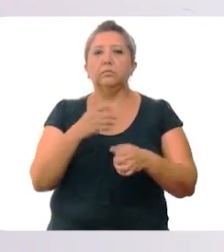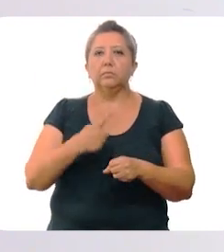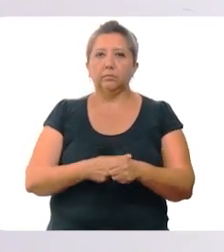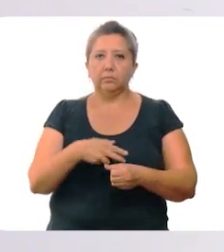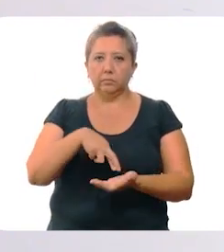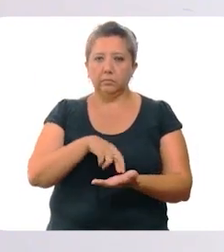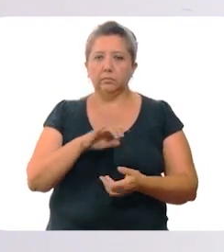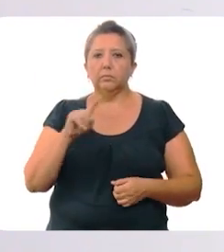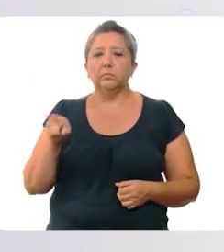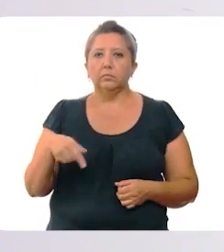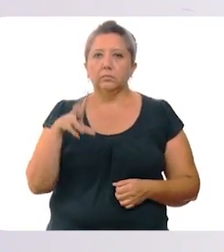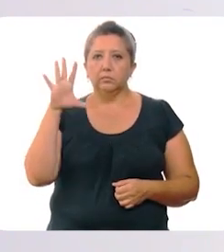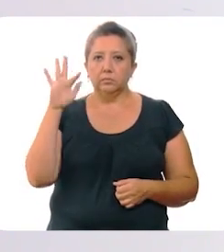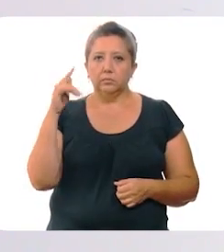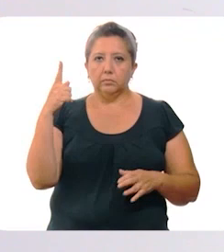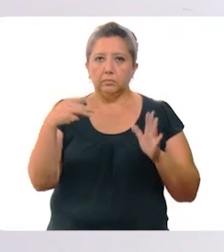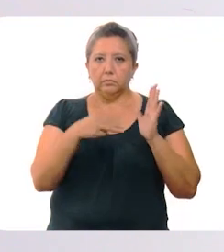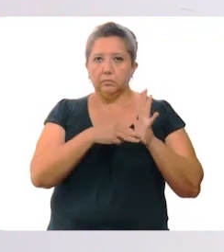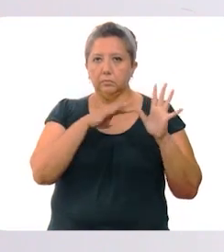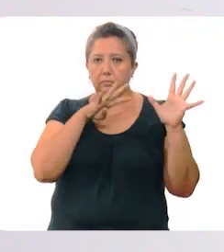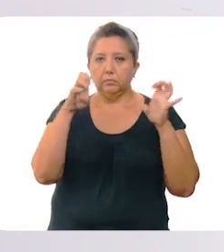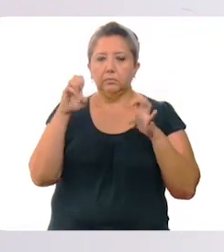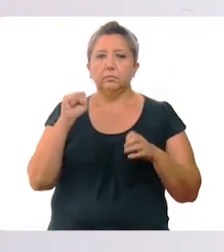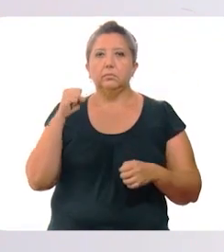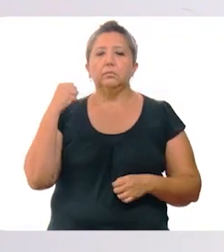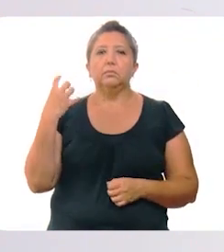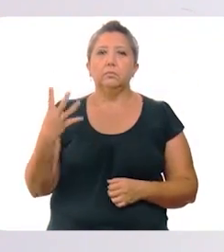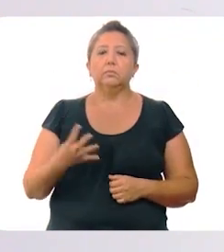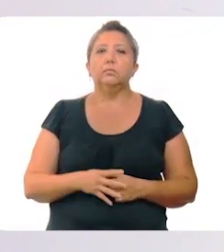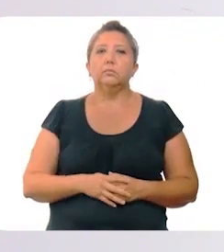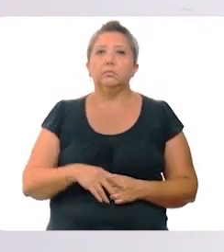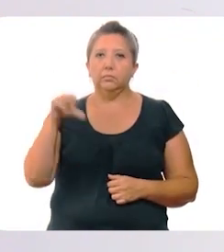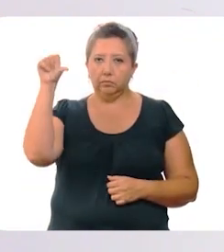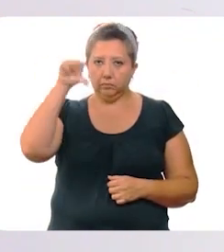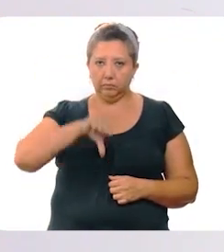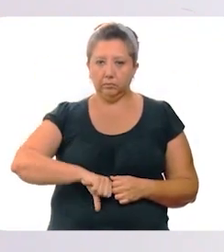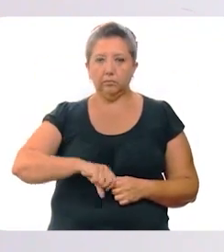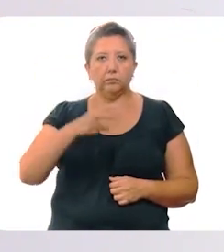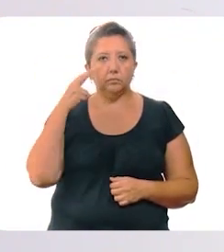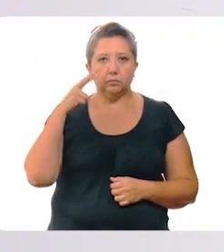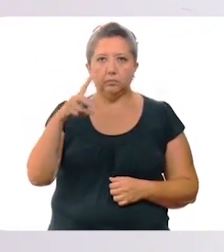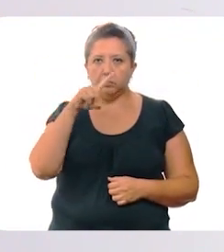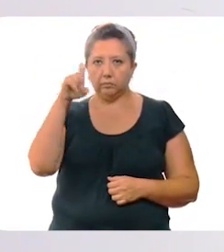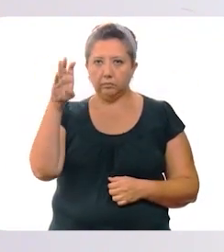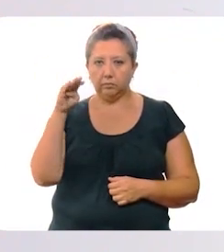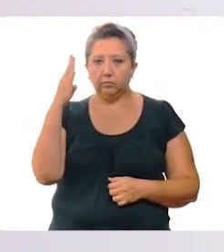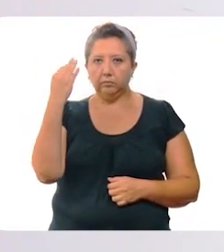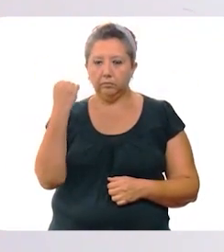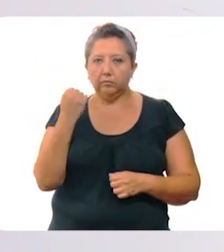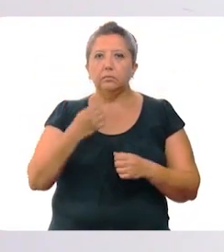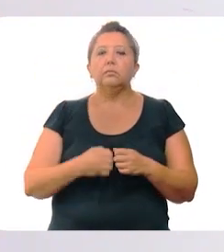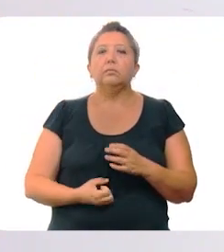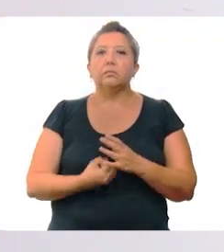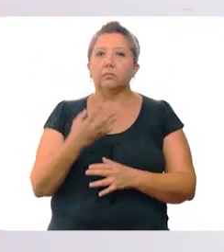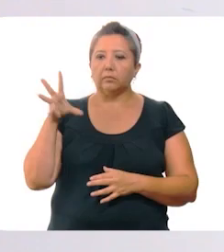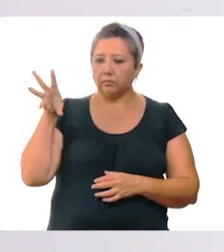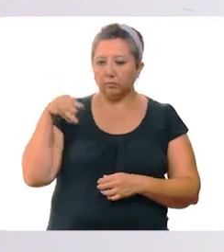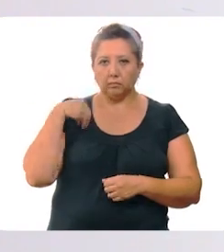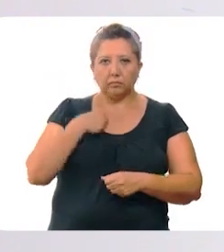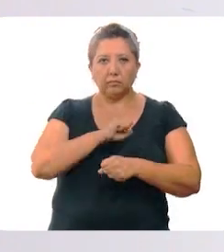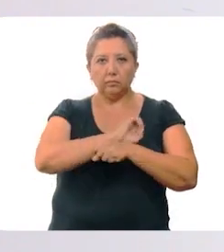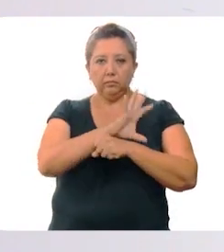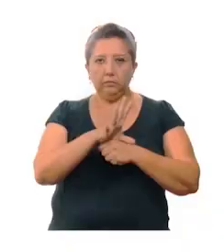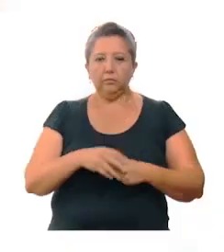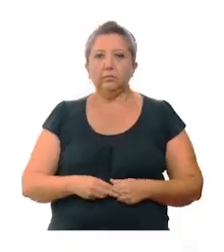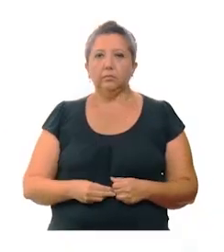total de contagios, que son 41,964. Hoy, se detectaron 199 nuevos contagios de